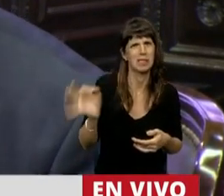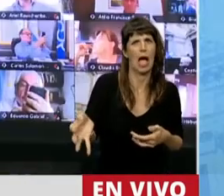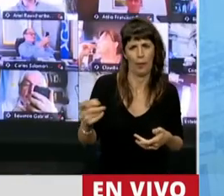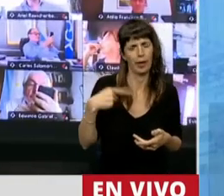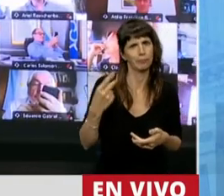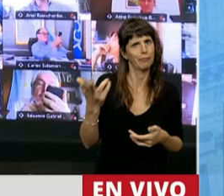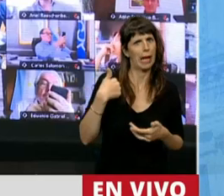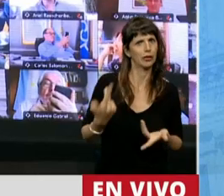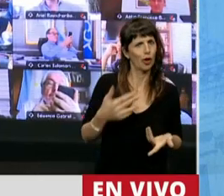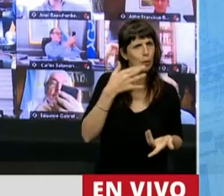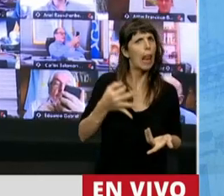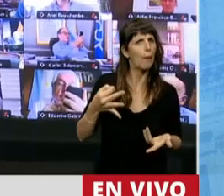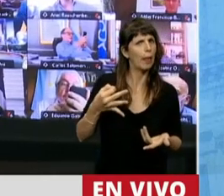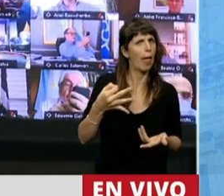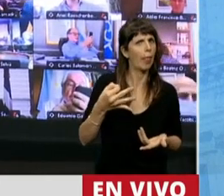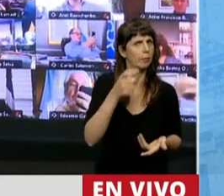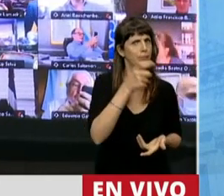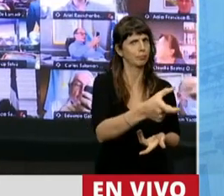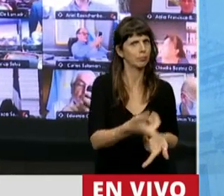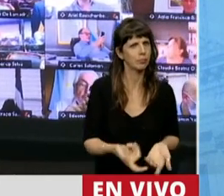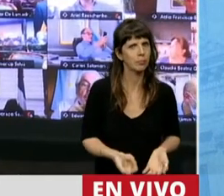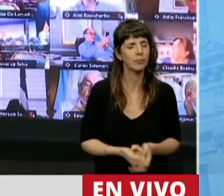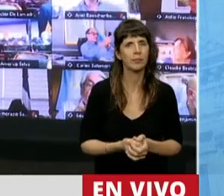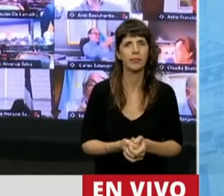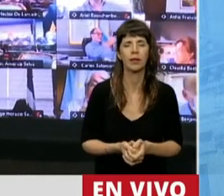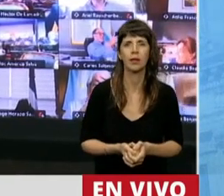decimos la verdad. Mire, Presidente, para redondear,